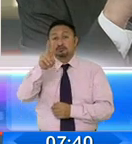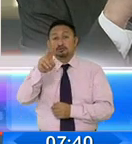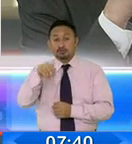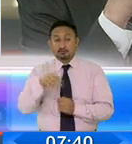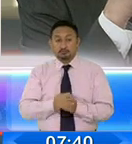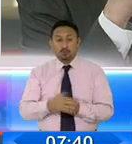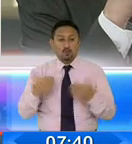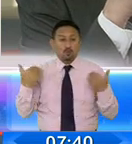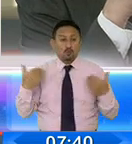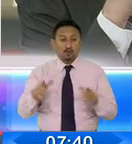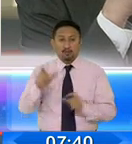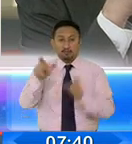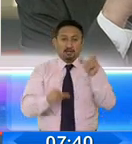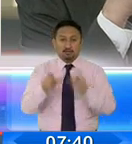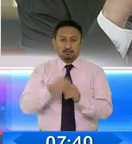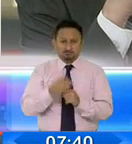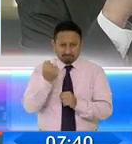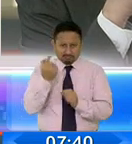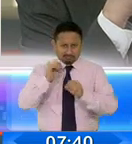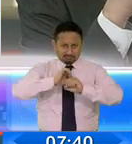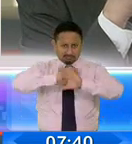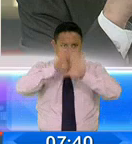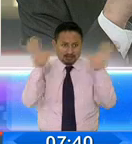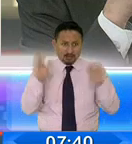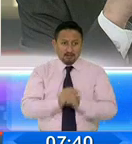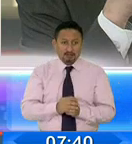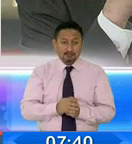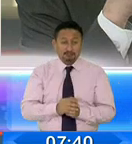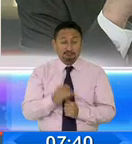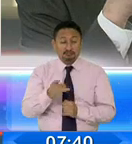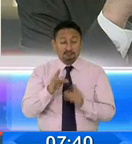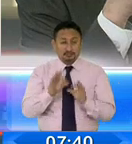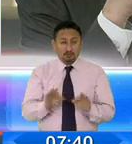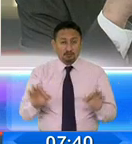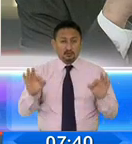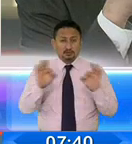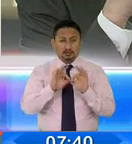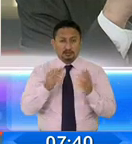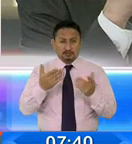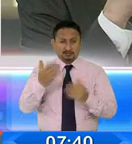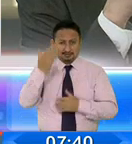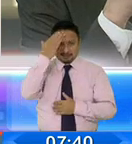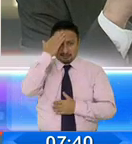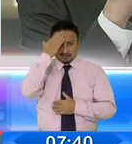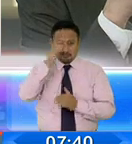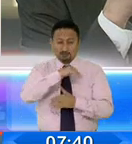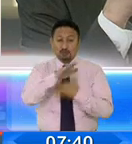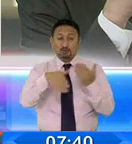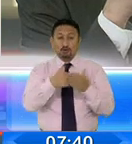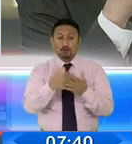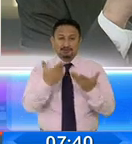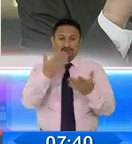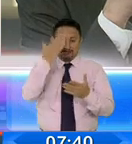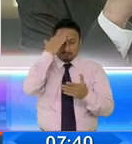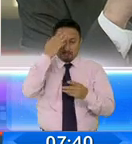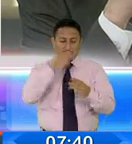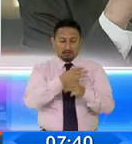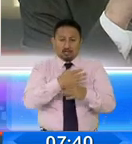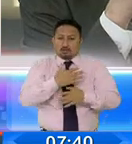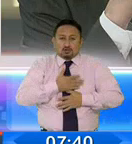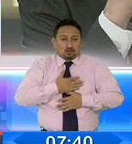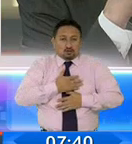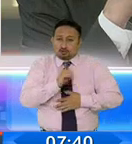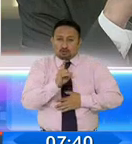persona está clarísimo. Además, algo que es muy importante conocer. Quizás no todos somos matemáticos, yo mismo no lo soy, no soy